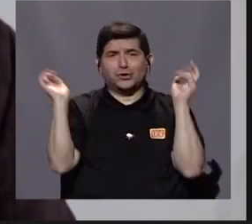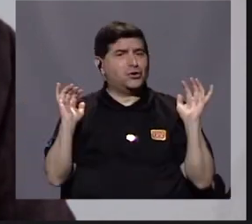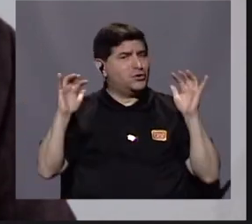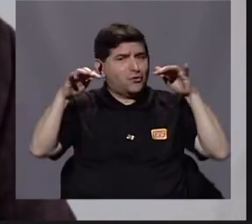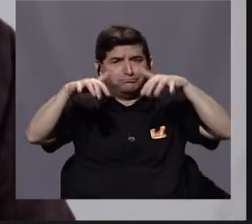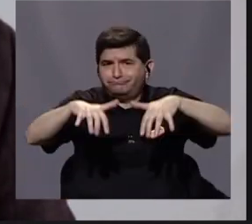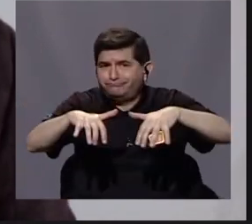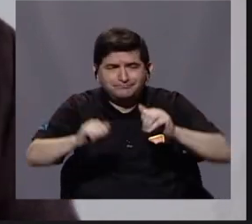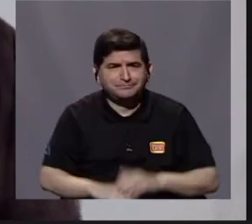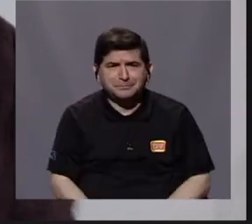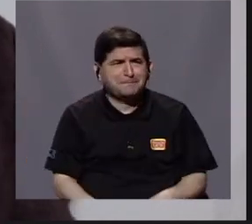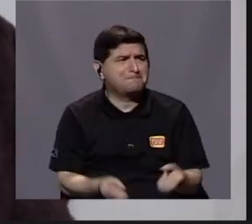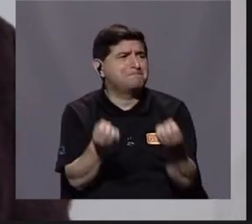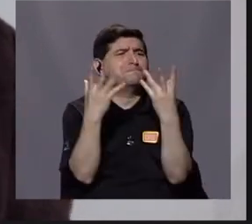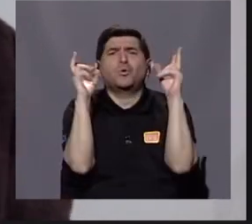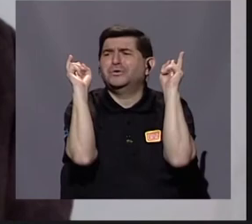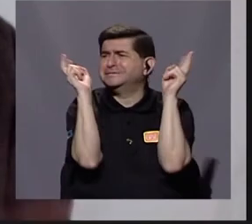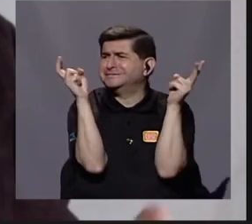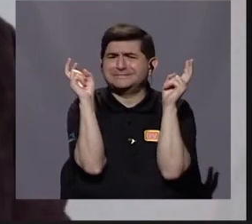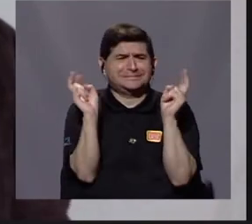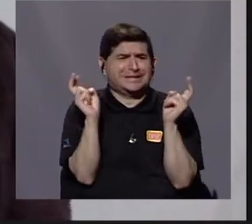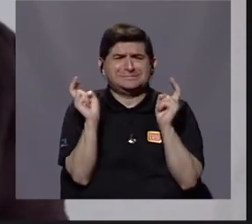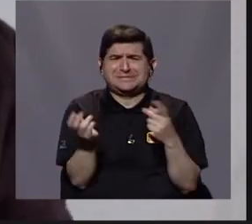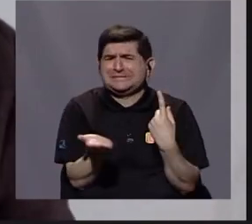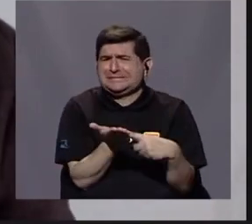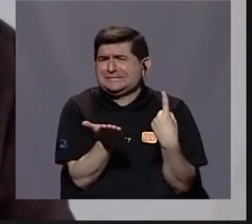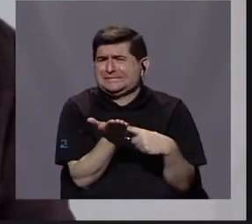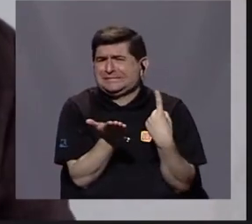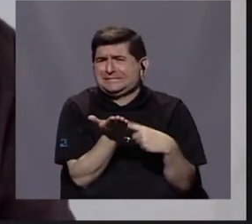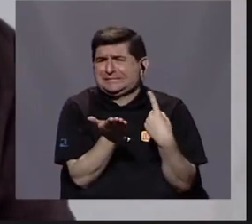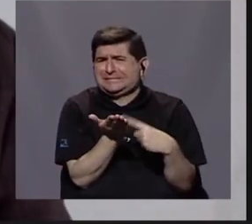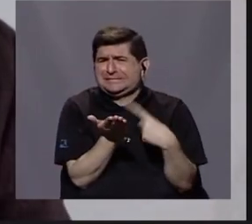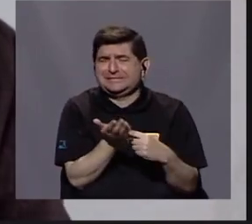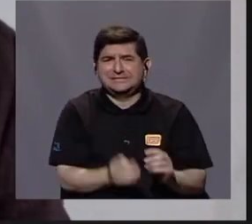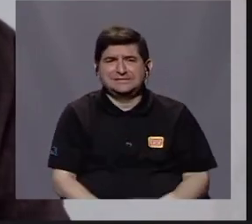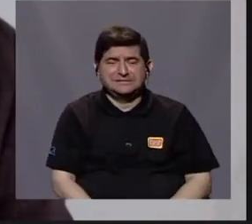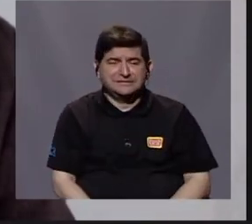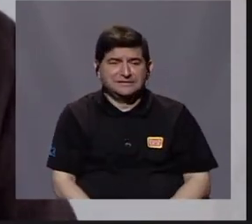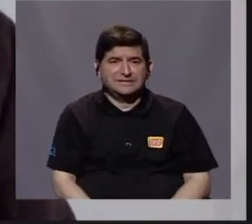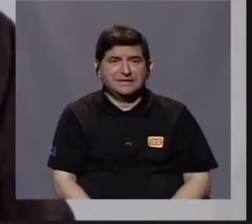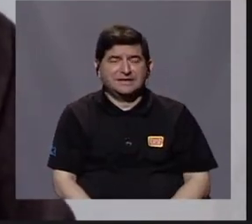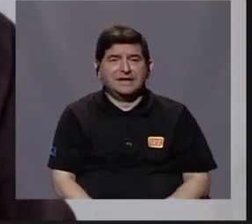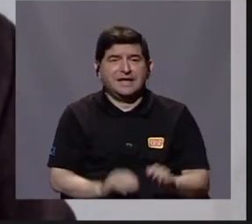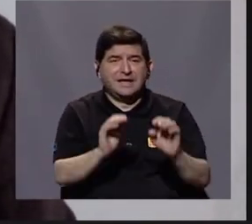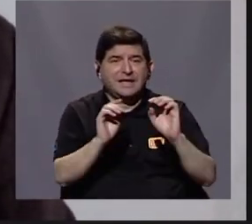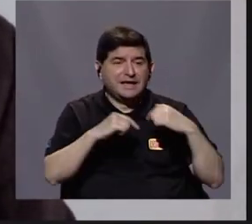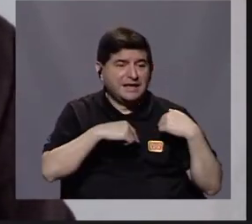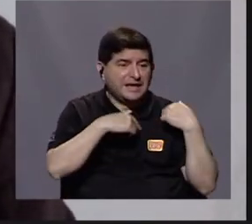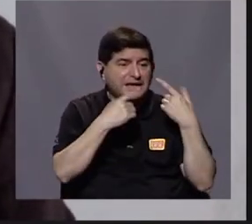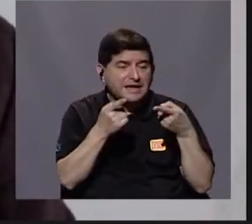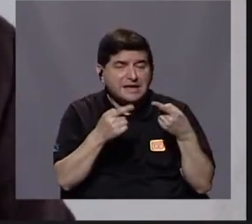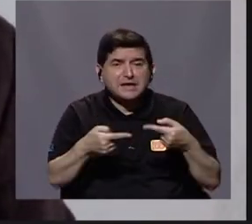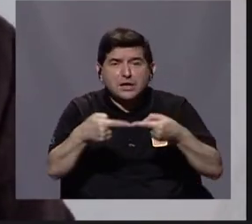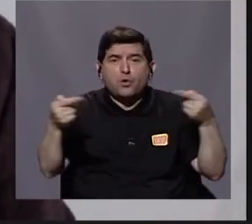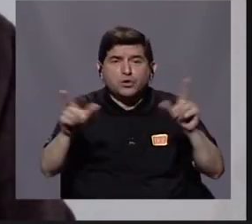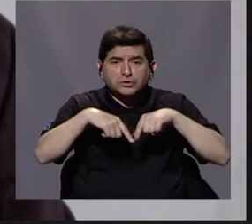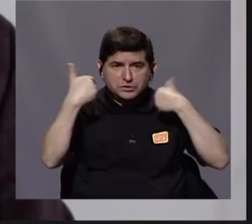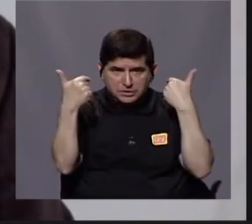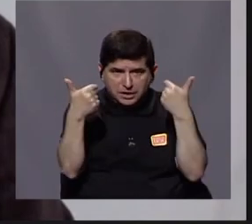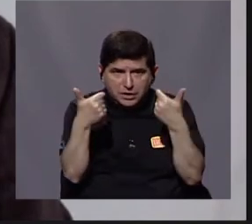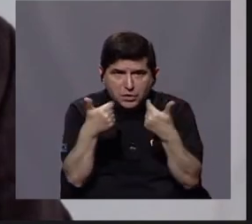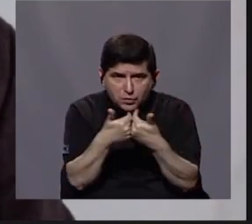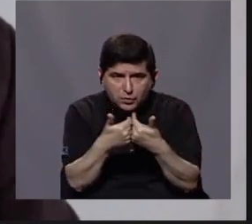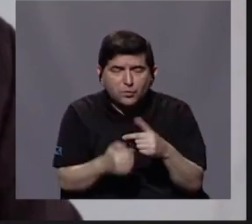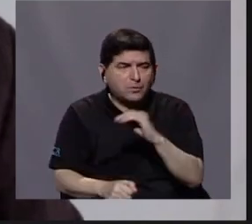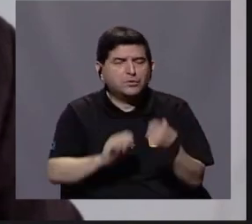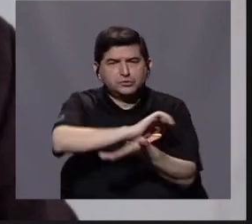sino sobre muchos otros temas álgidos que son el ir en contra de estas corrientes o